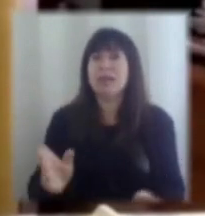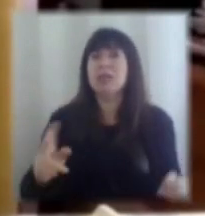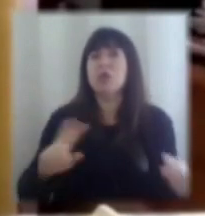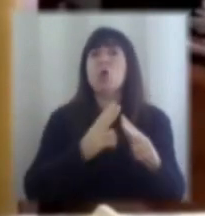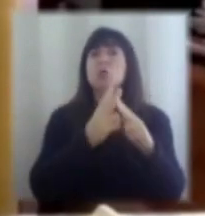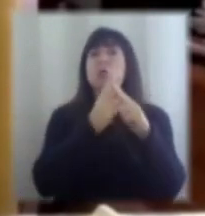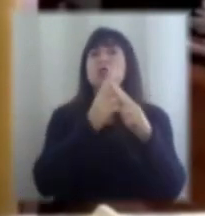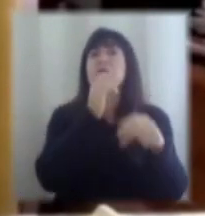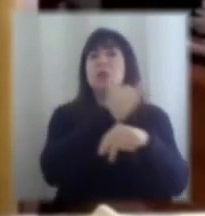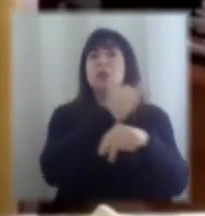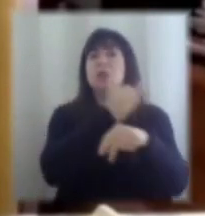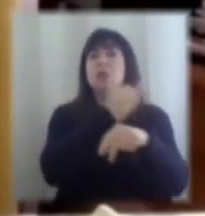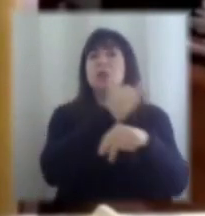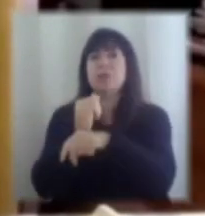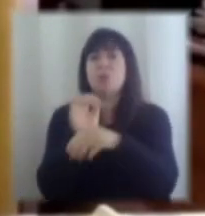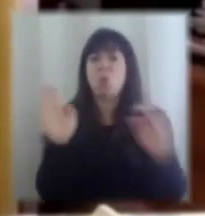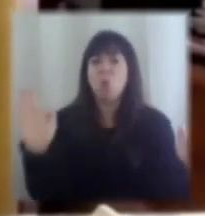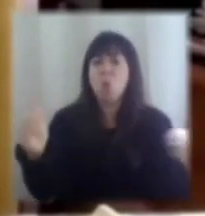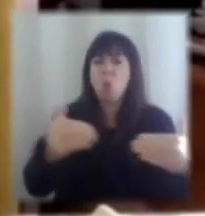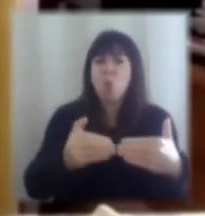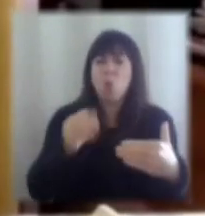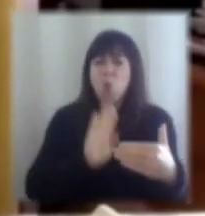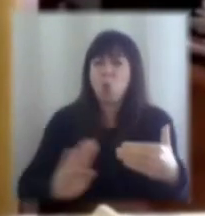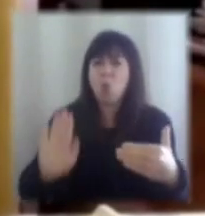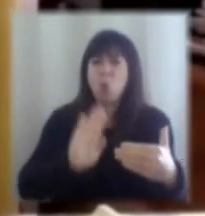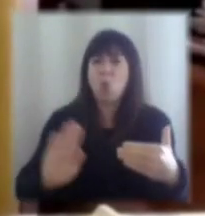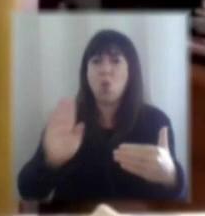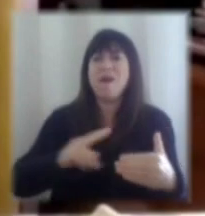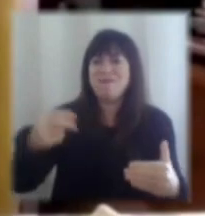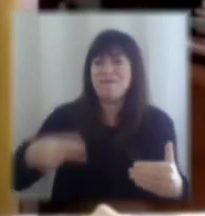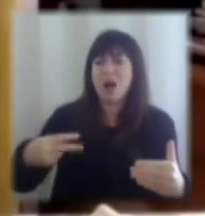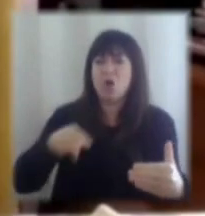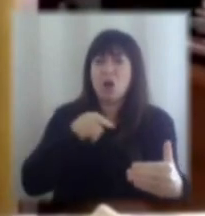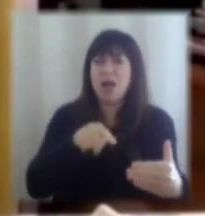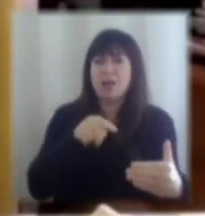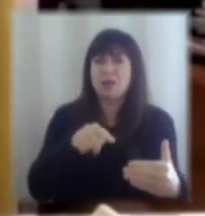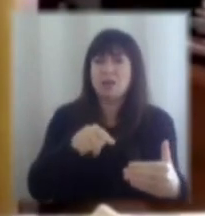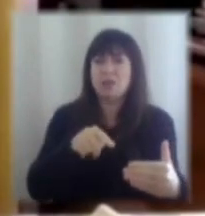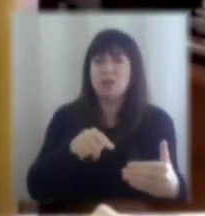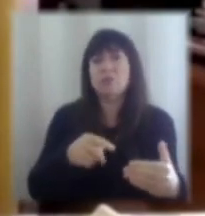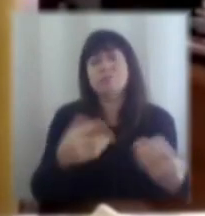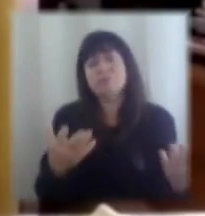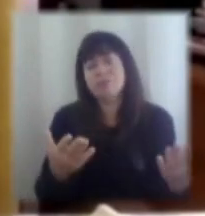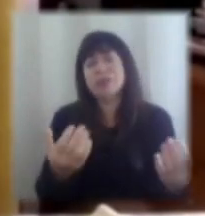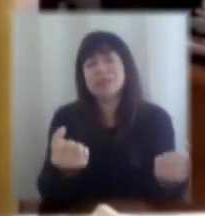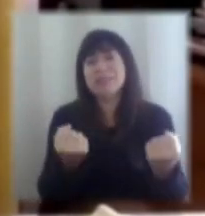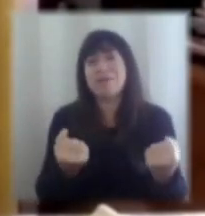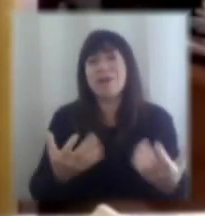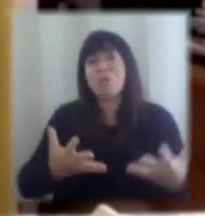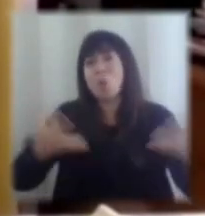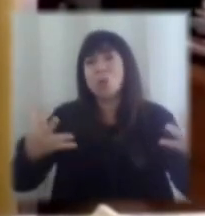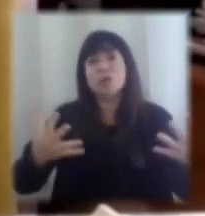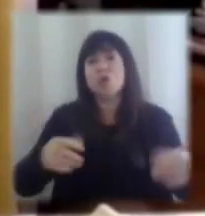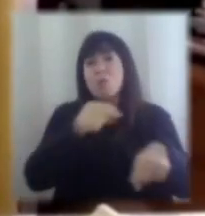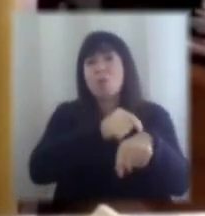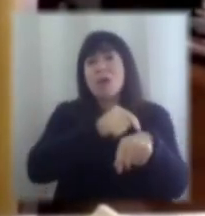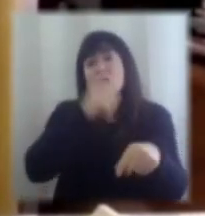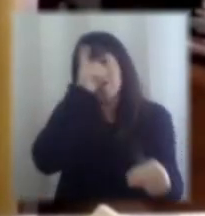construyendo institucionalidad, blindando institucionalidad, valorando esa institucionalidad, porque se prueba cuánto sirve precisamente en momentos como estos.